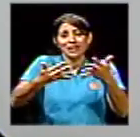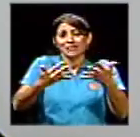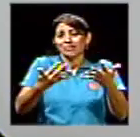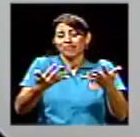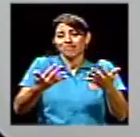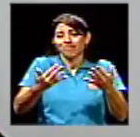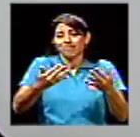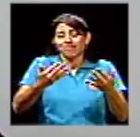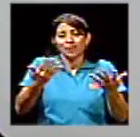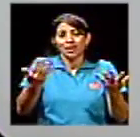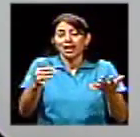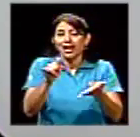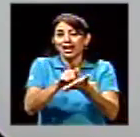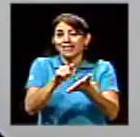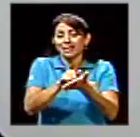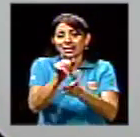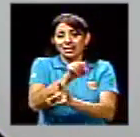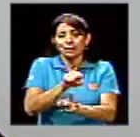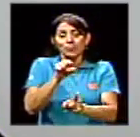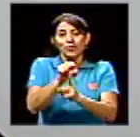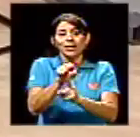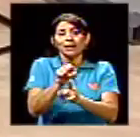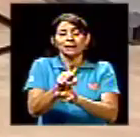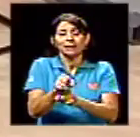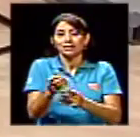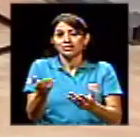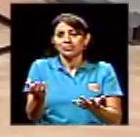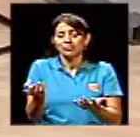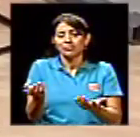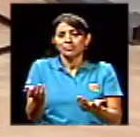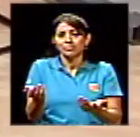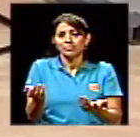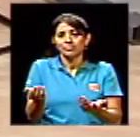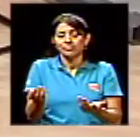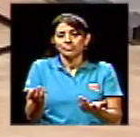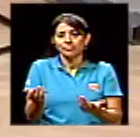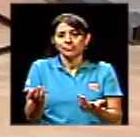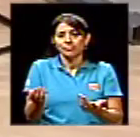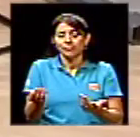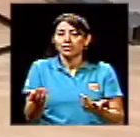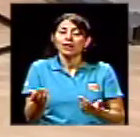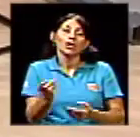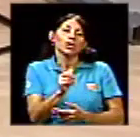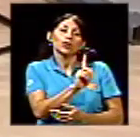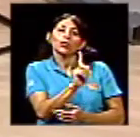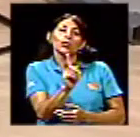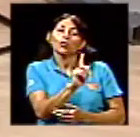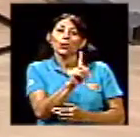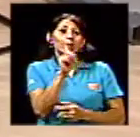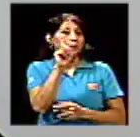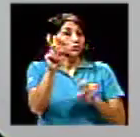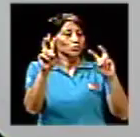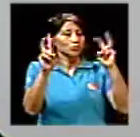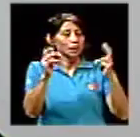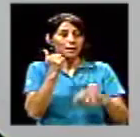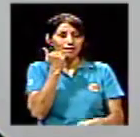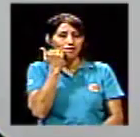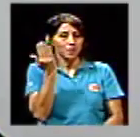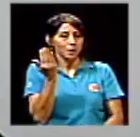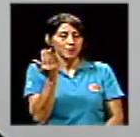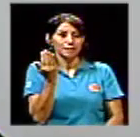Y esto no es tema sencillo,